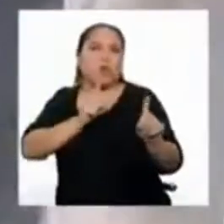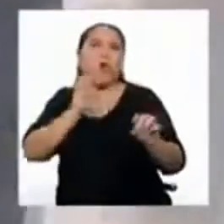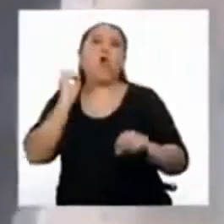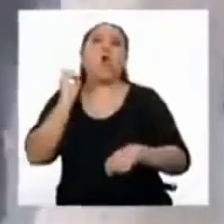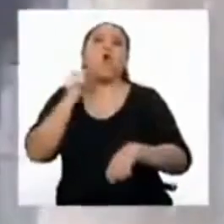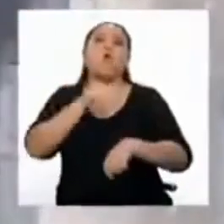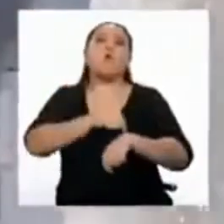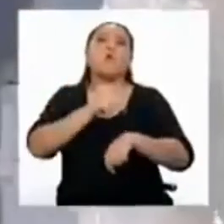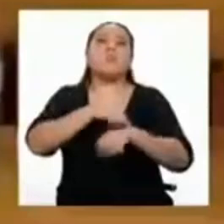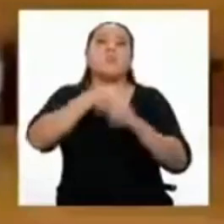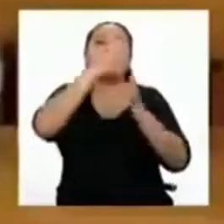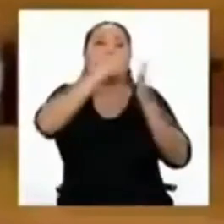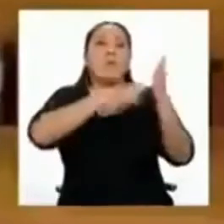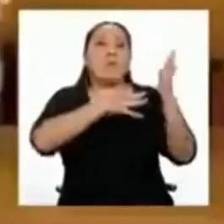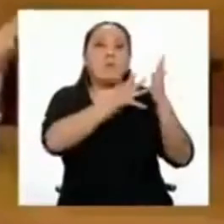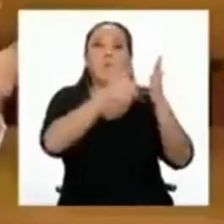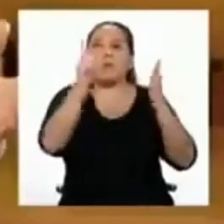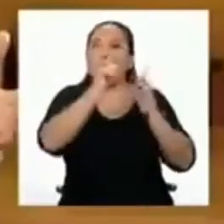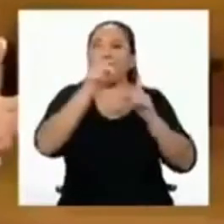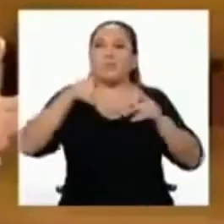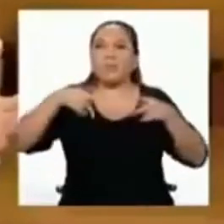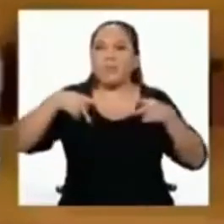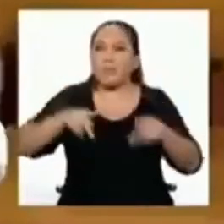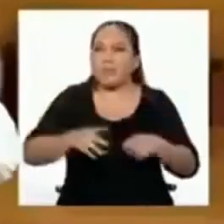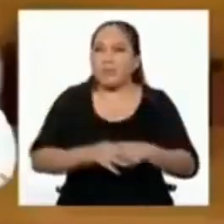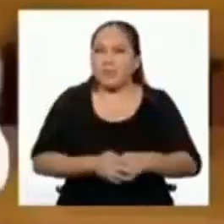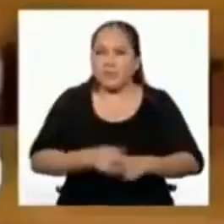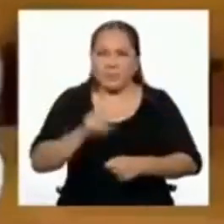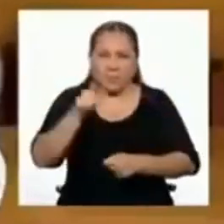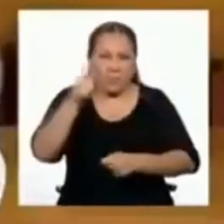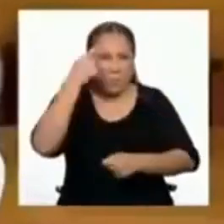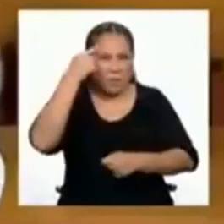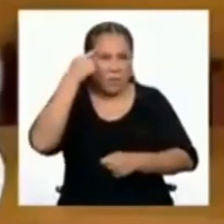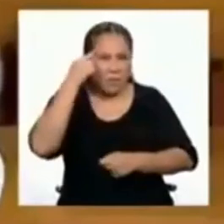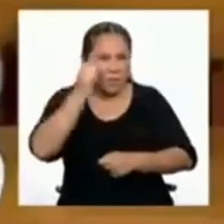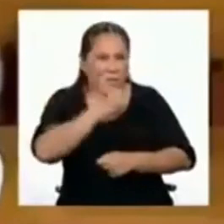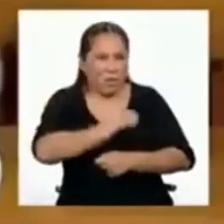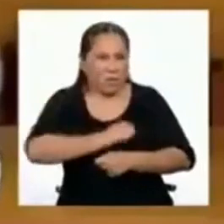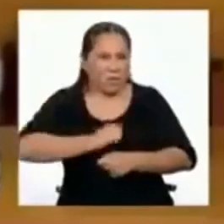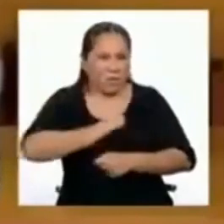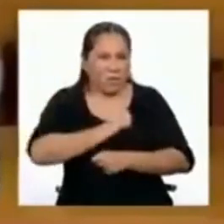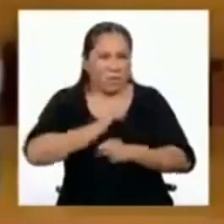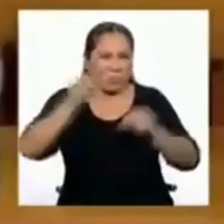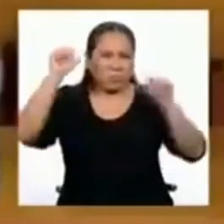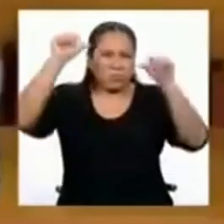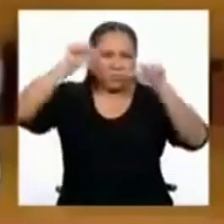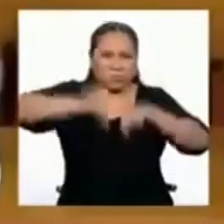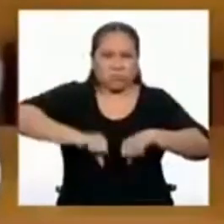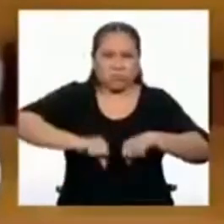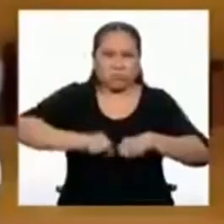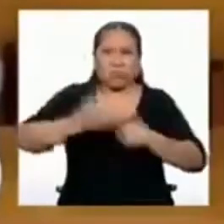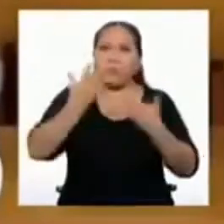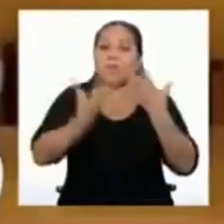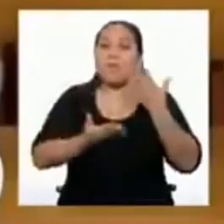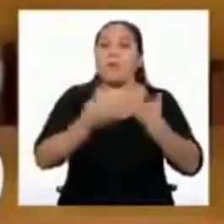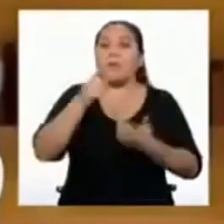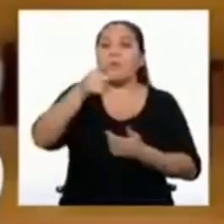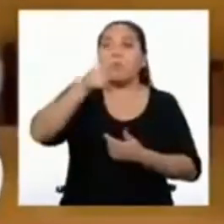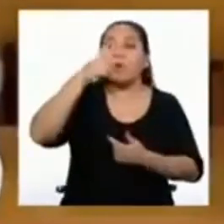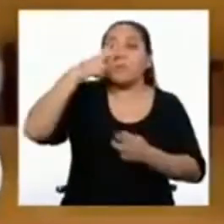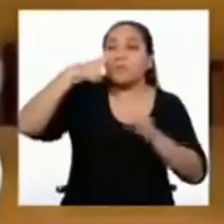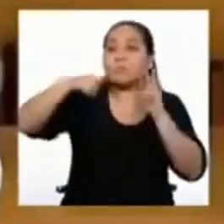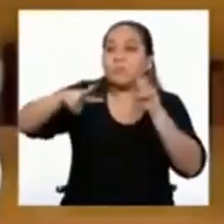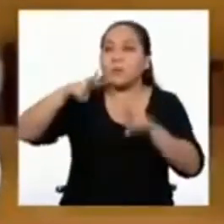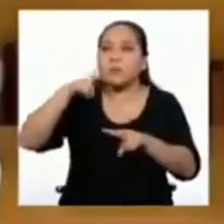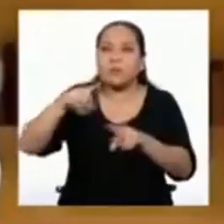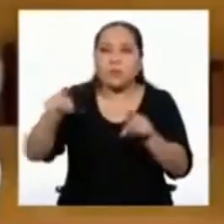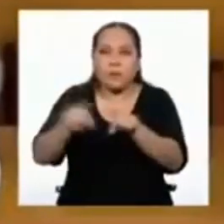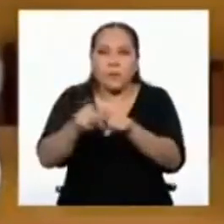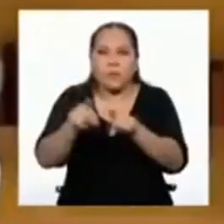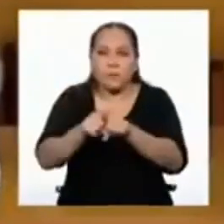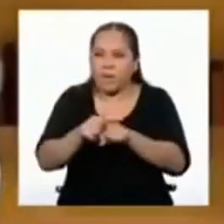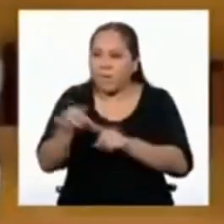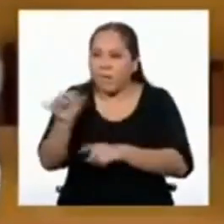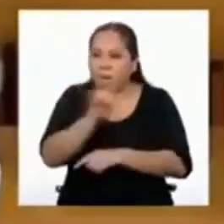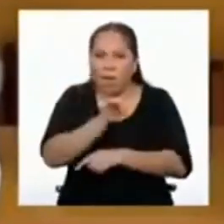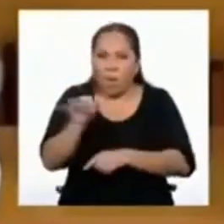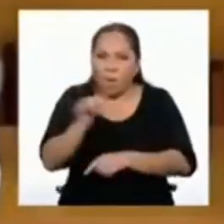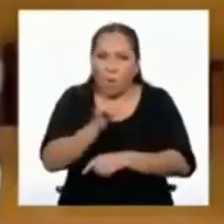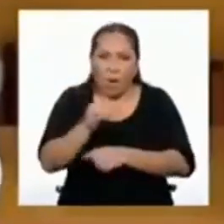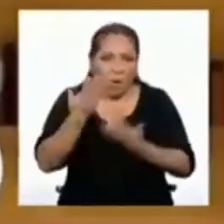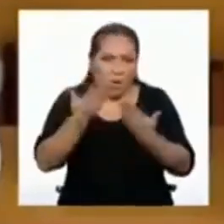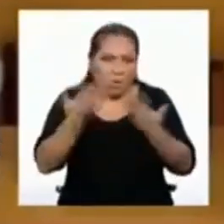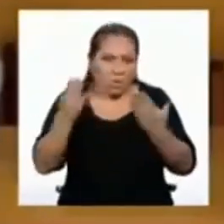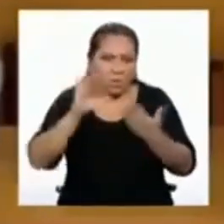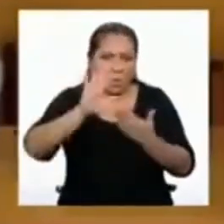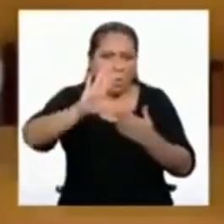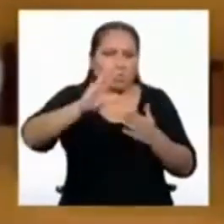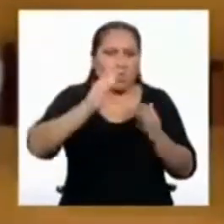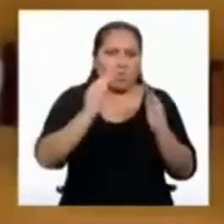horario no permitido. ¿No les parece una actitud lamentable? Es probable que tú también hayas observado situaciones parecidas en